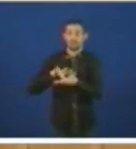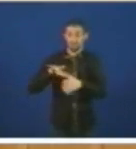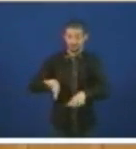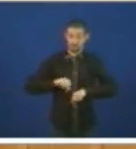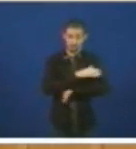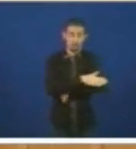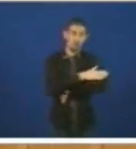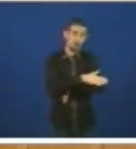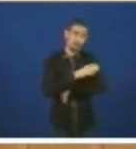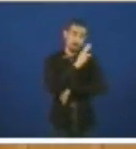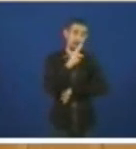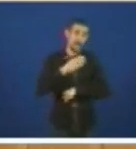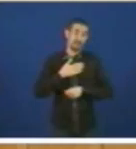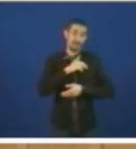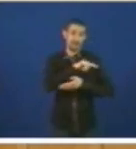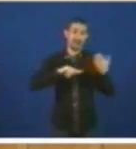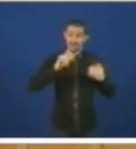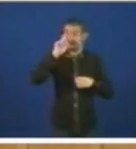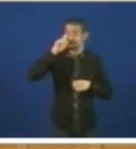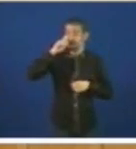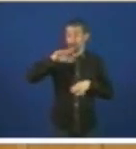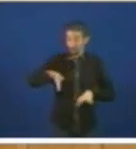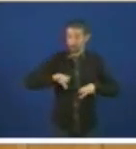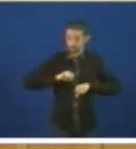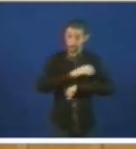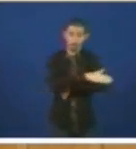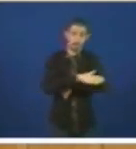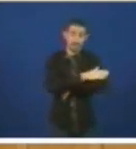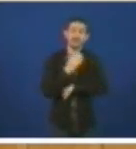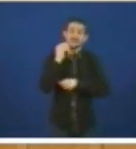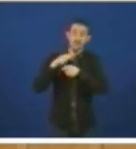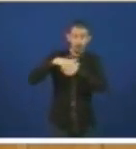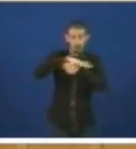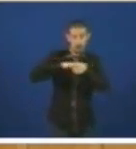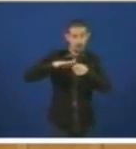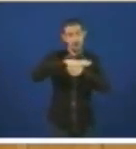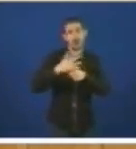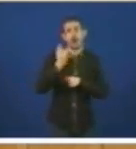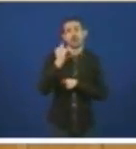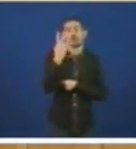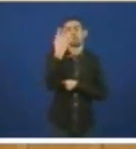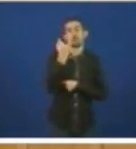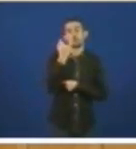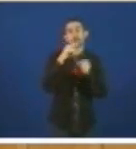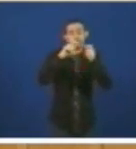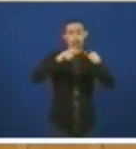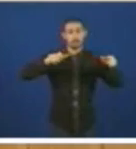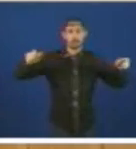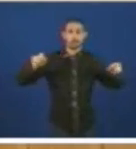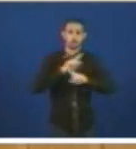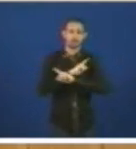Partido Popular na Galiza, dende que goberna Feijó, na comarca hai máis de 4.000 parados e paradas máis.